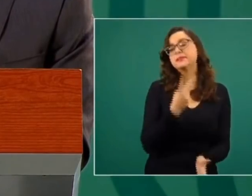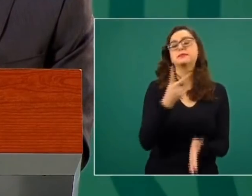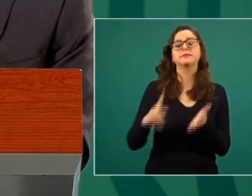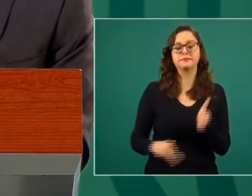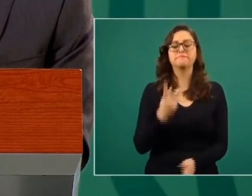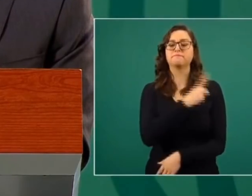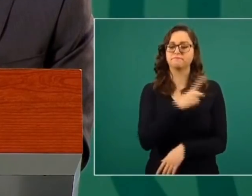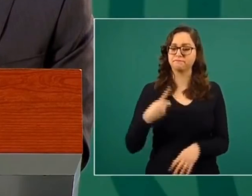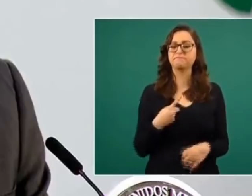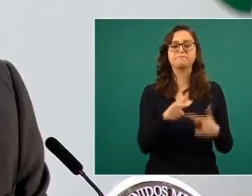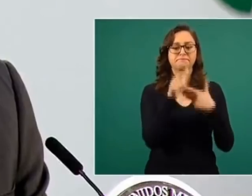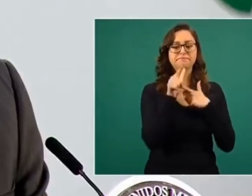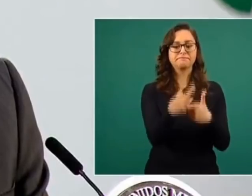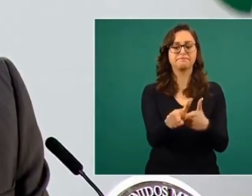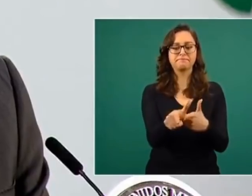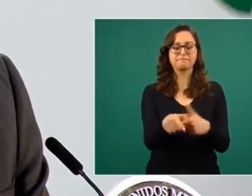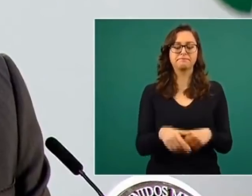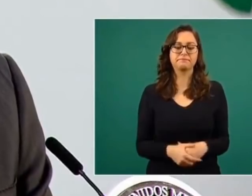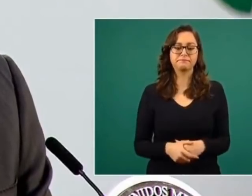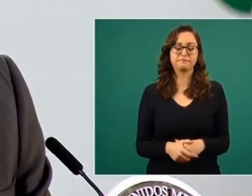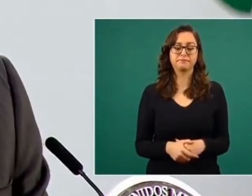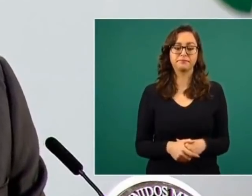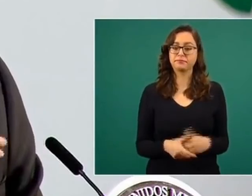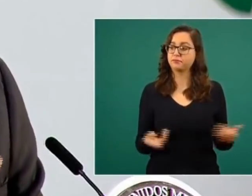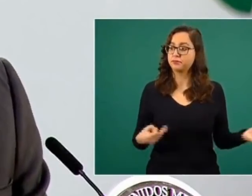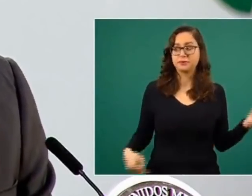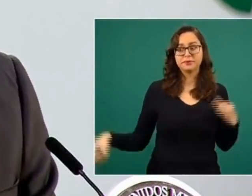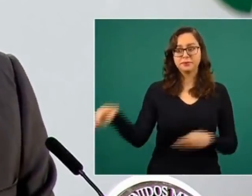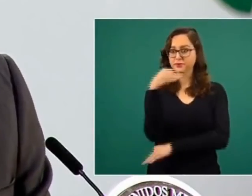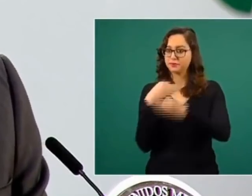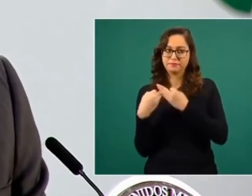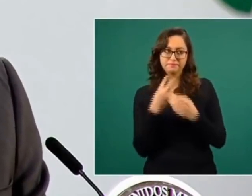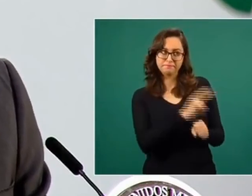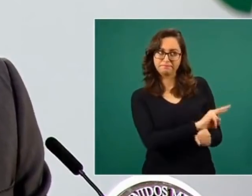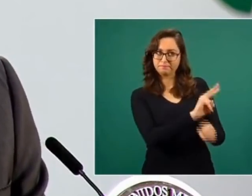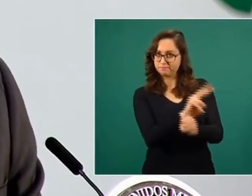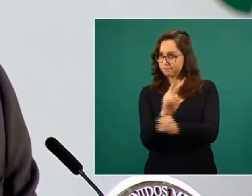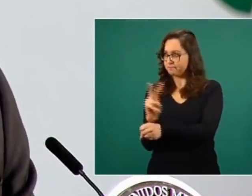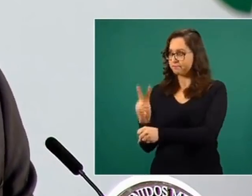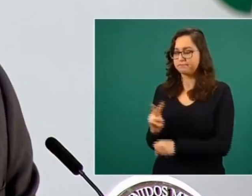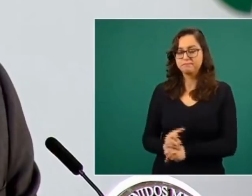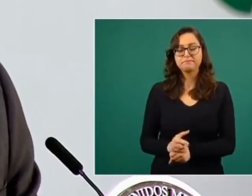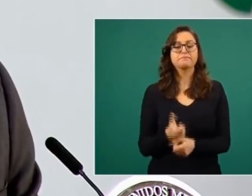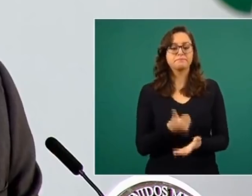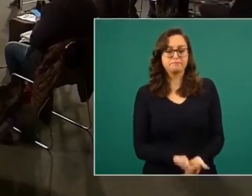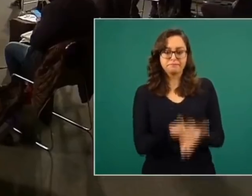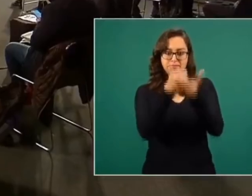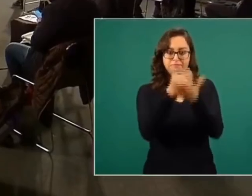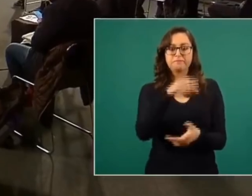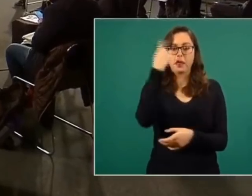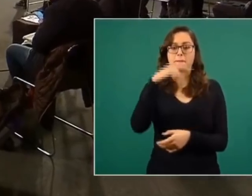ayudar a todos a que no haya corrupción.